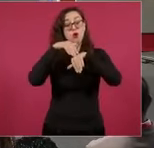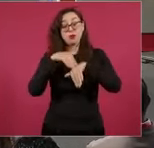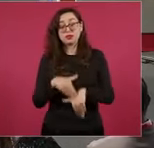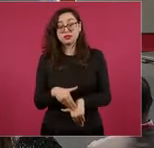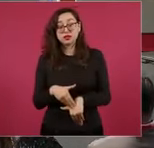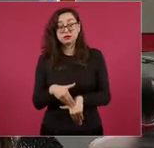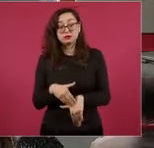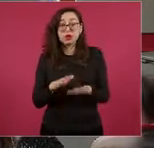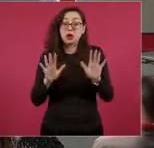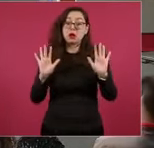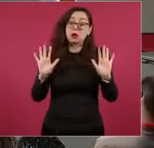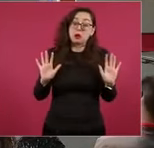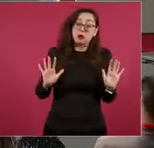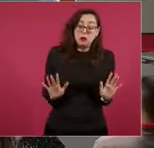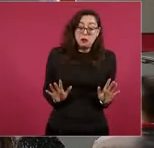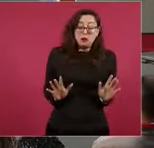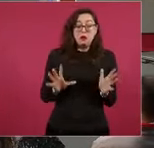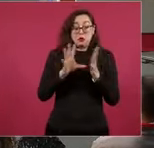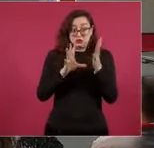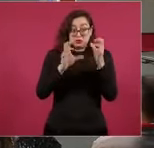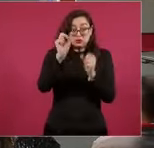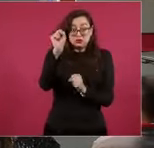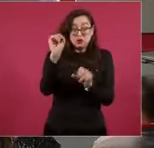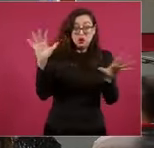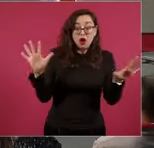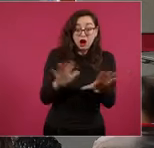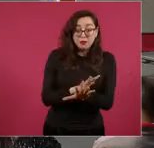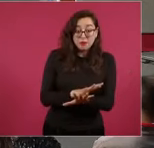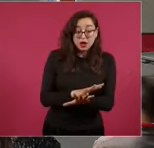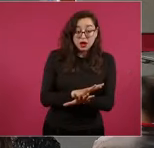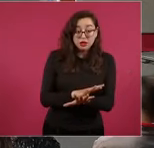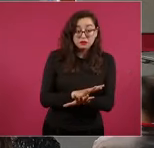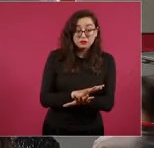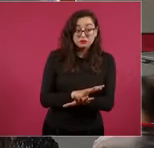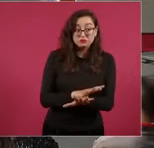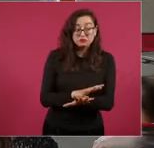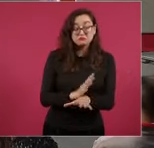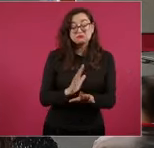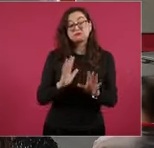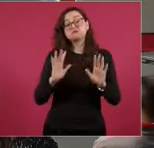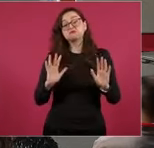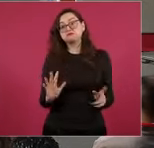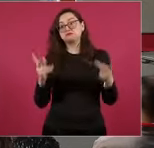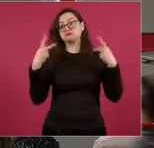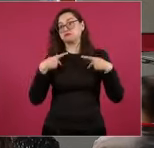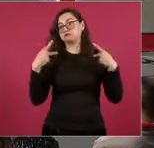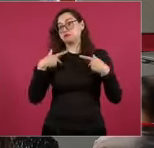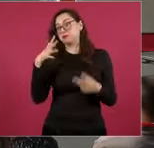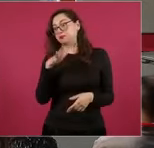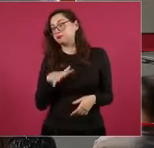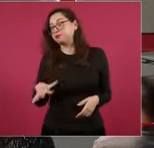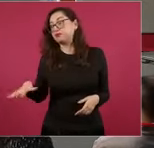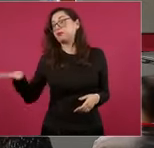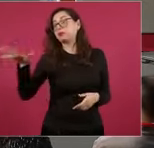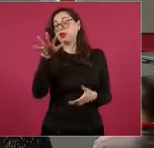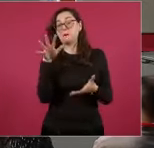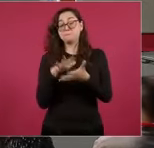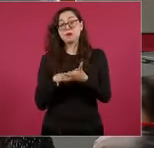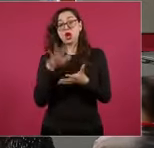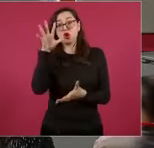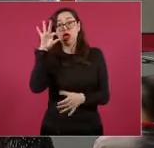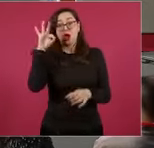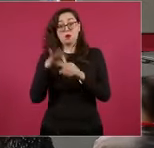menos de que exista una reforma y que si la decisión del pueblo de México fue dar una mayoría